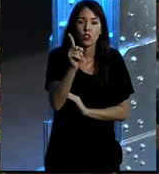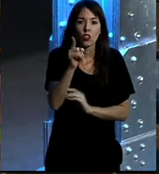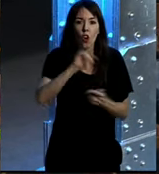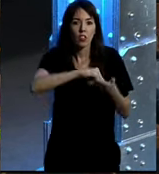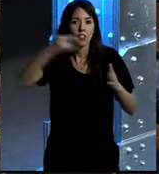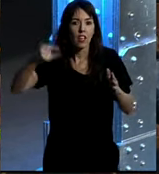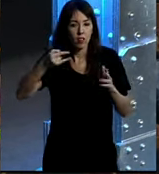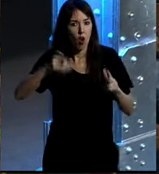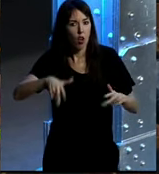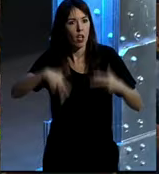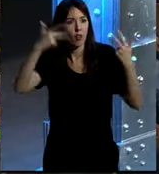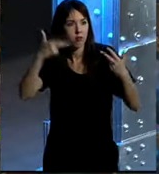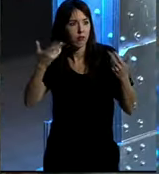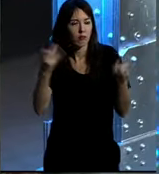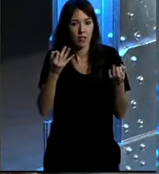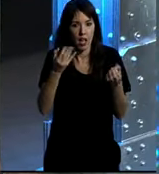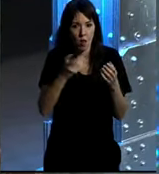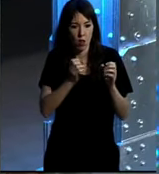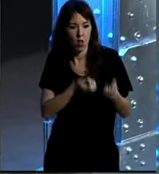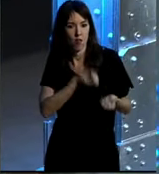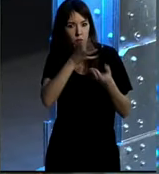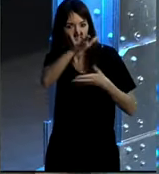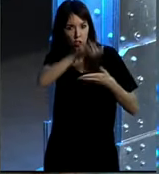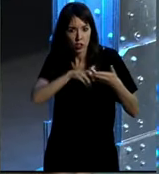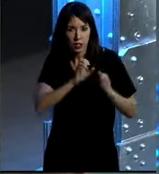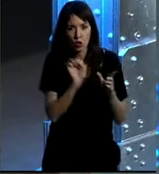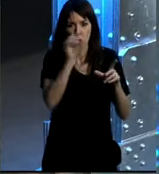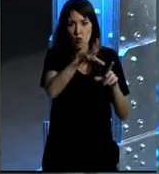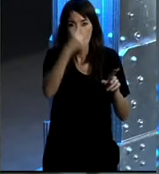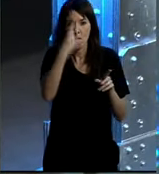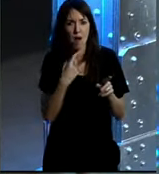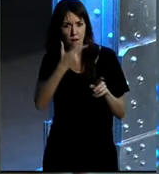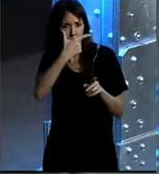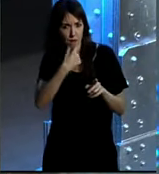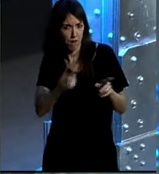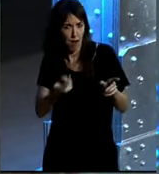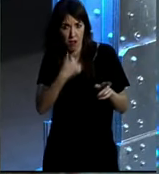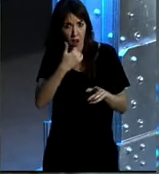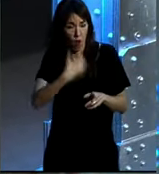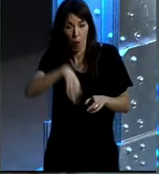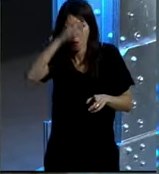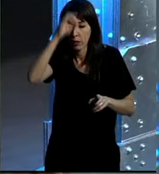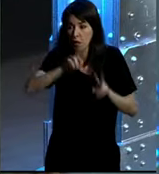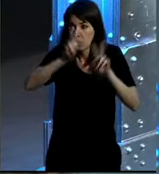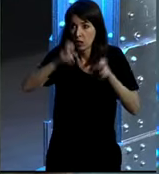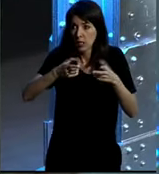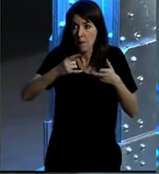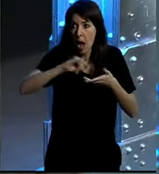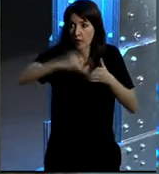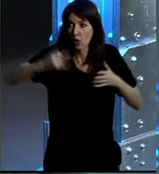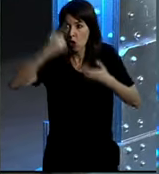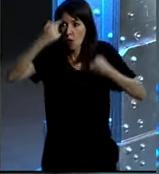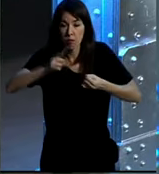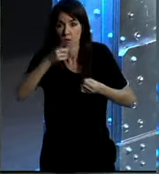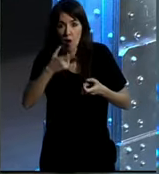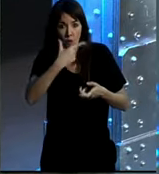a la tecnología que te permite contribuir con textos o imágenes de forma fácil y sin tener conocimientos avanzados de tecnología,